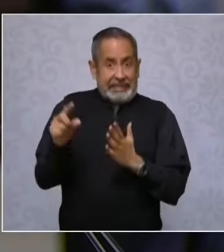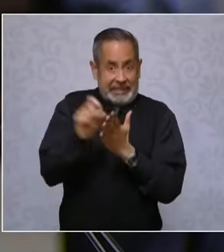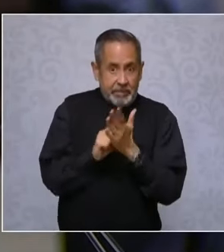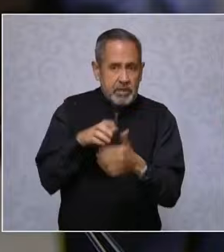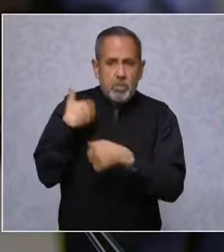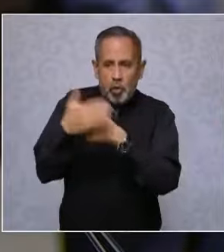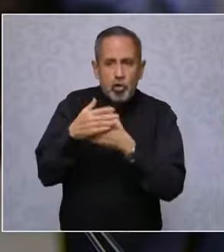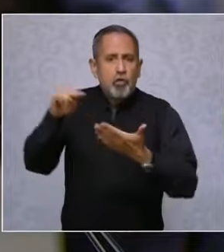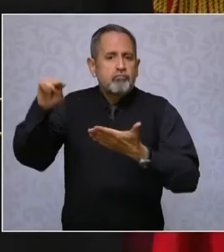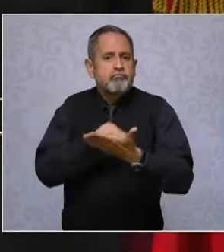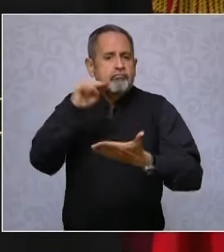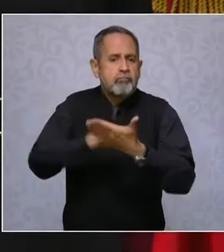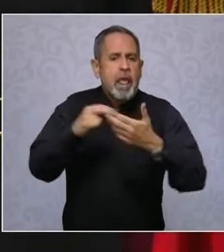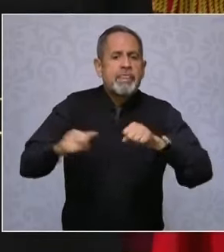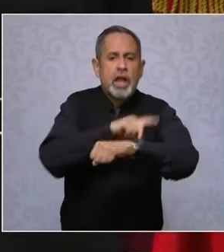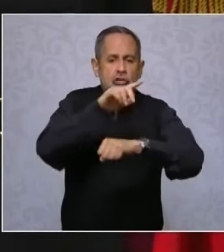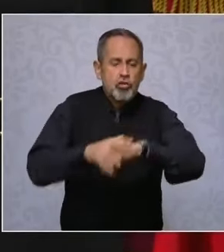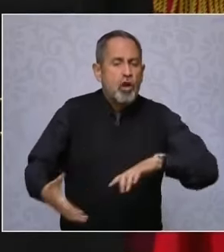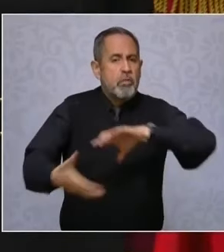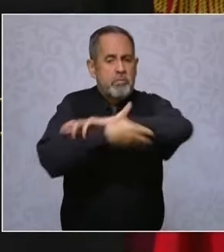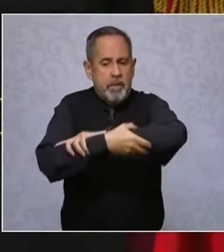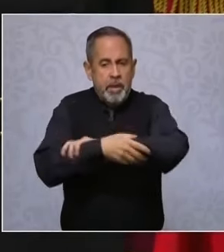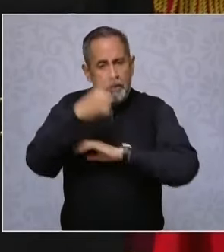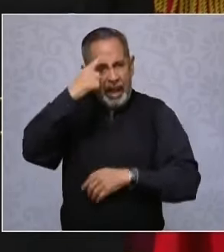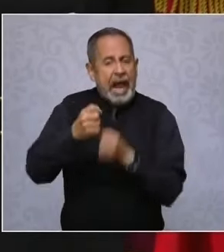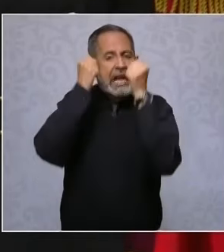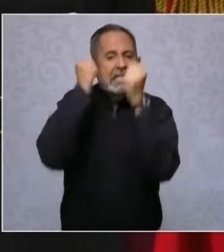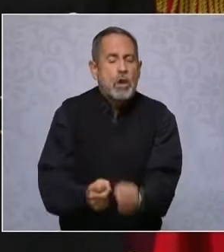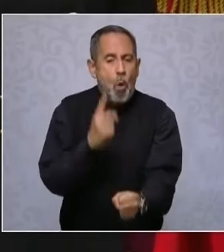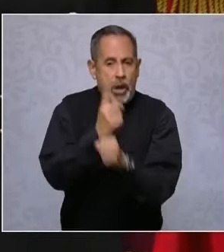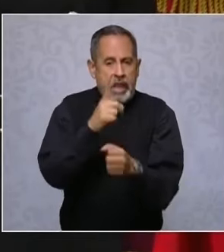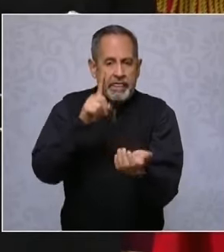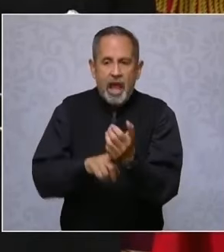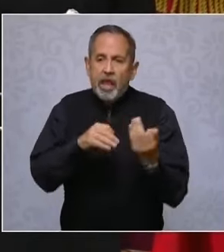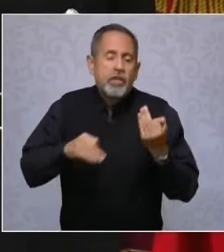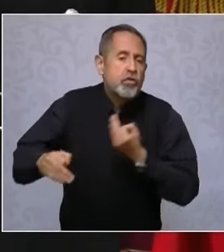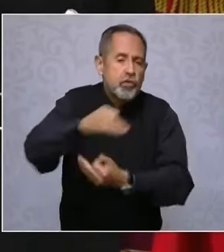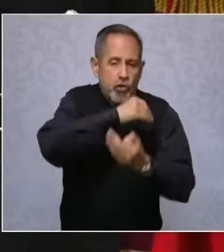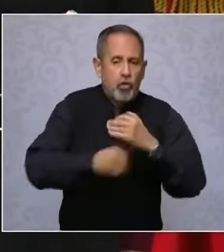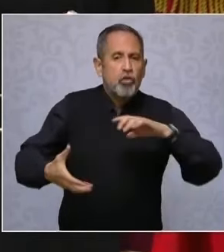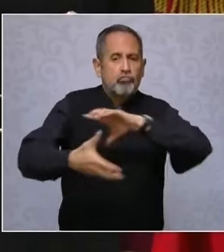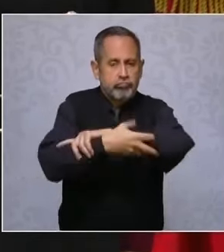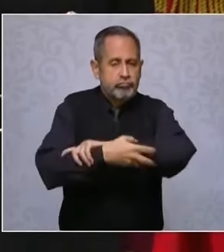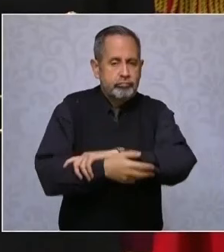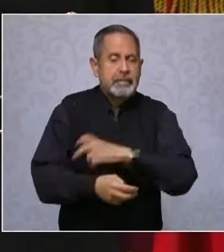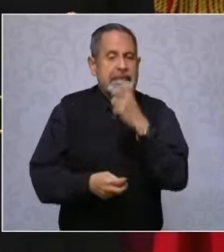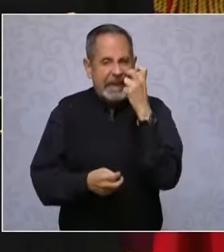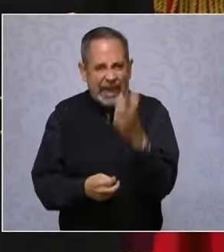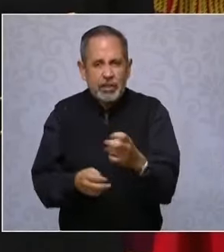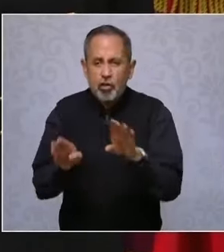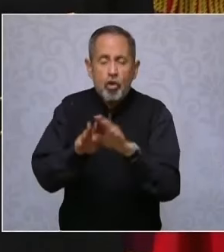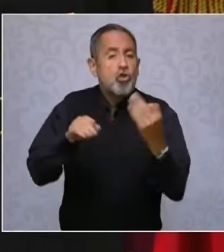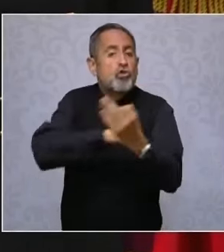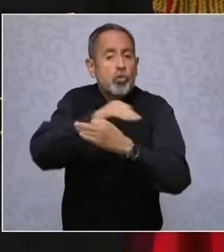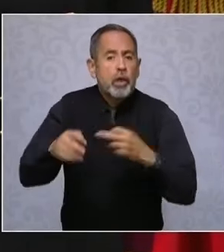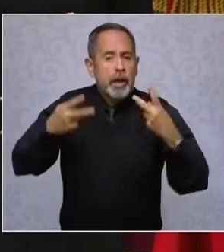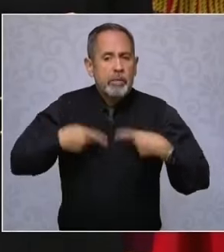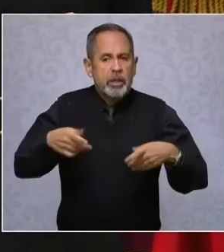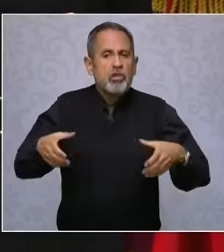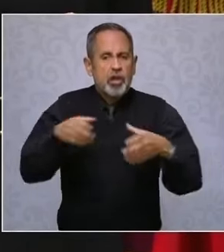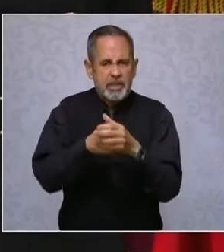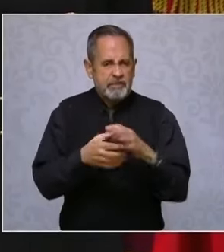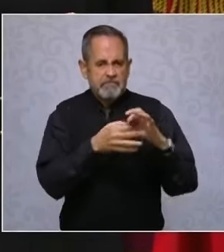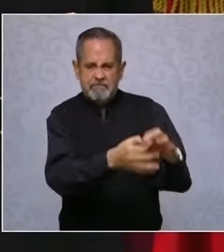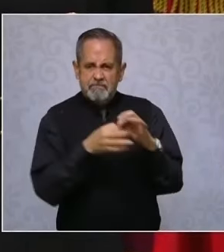un acuerdo nacional por la seguridad y sustentabilidad hídrica con todos los actores y